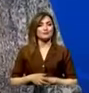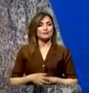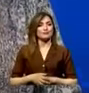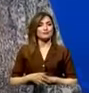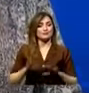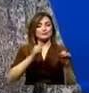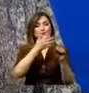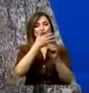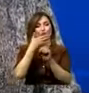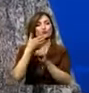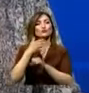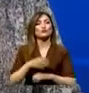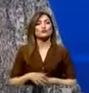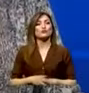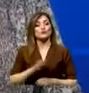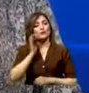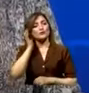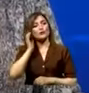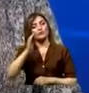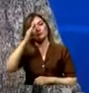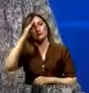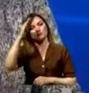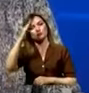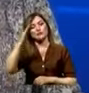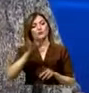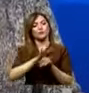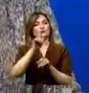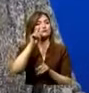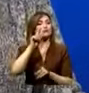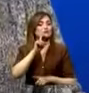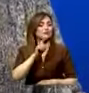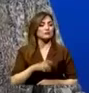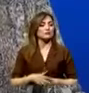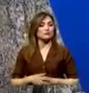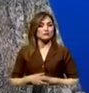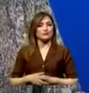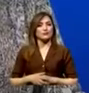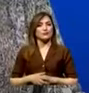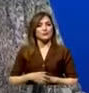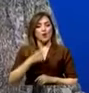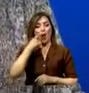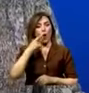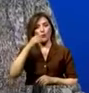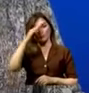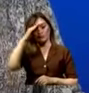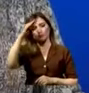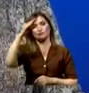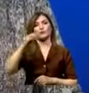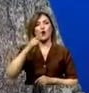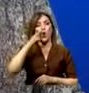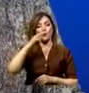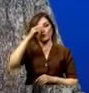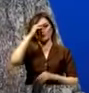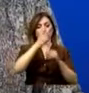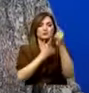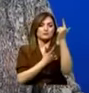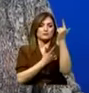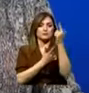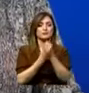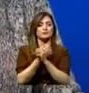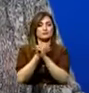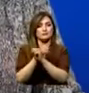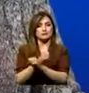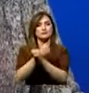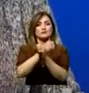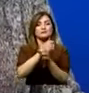secuestrados, a las mujeres policías que fueron objeto de abuso sexual, a los hombres policías y a los hombres militares que defendiendo